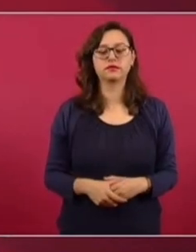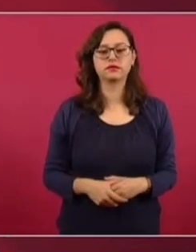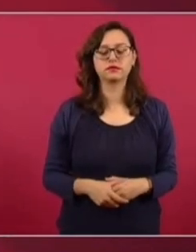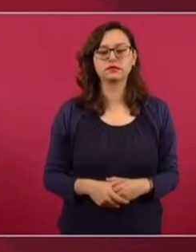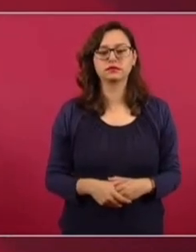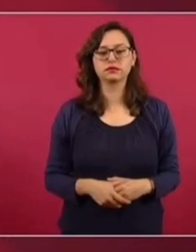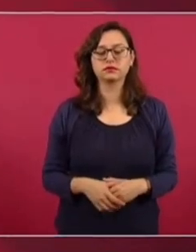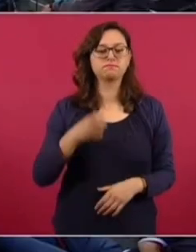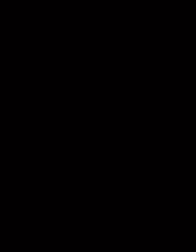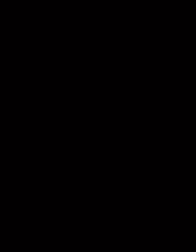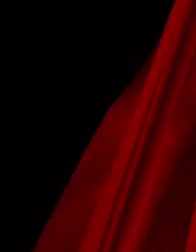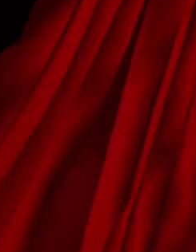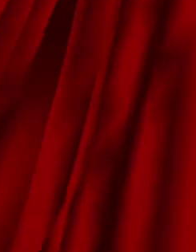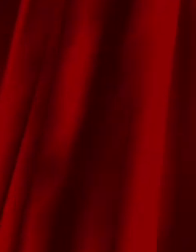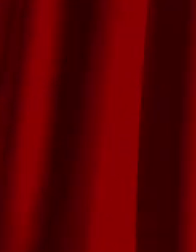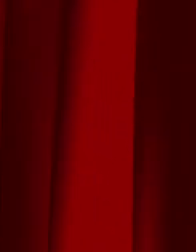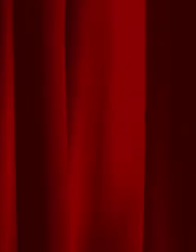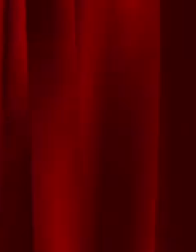fórmula.